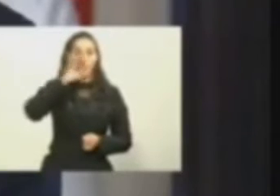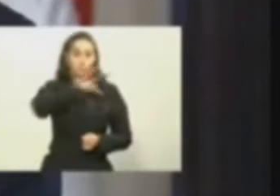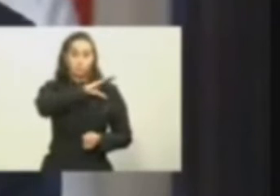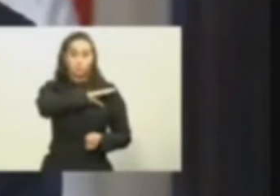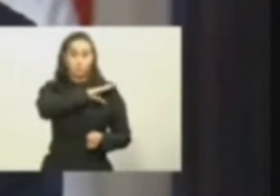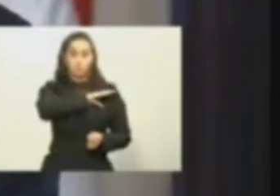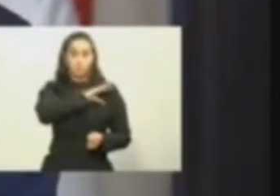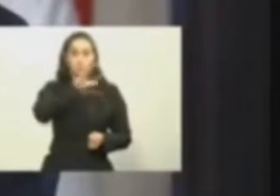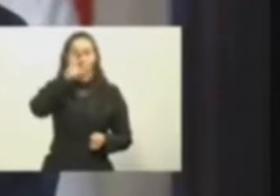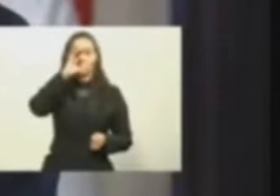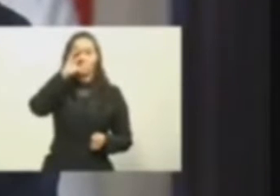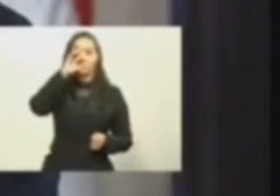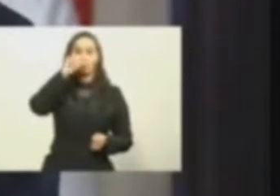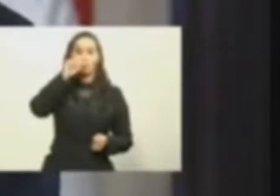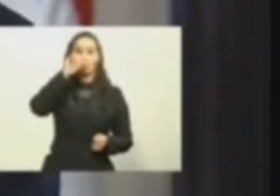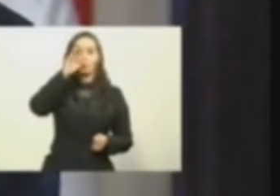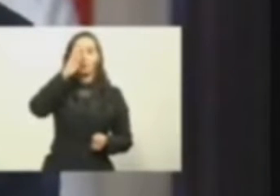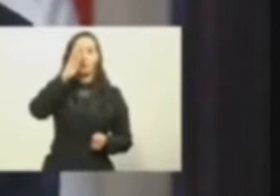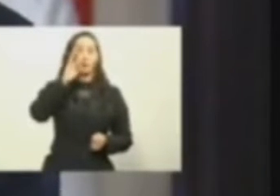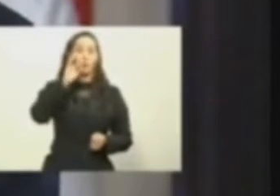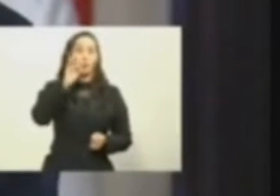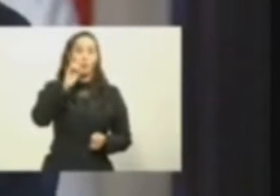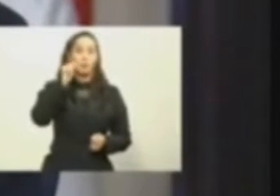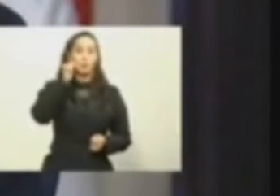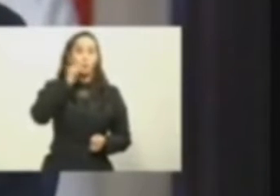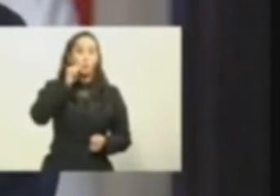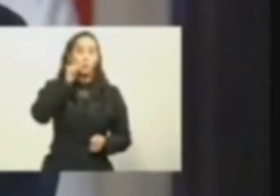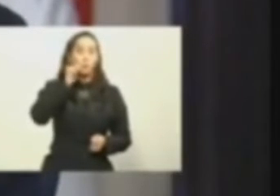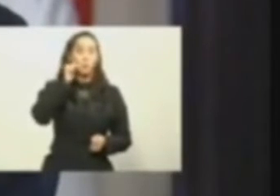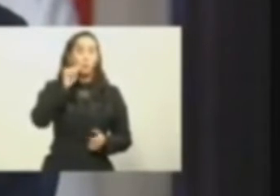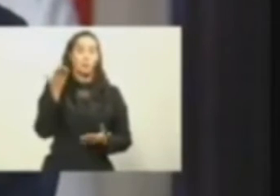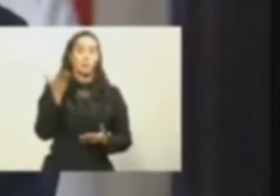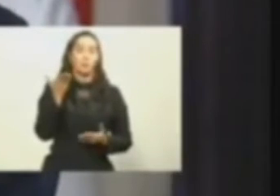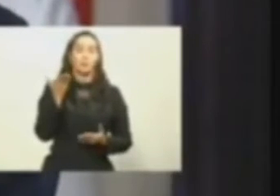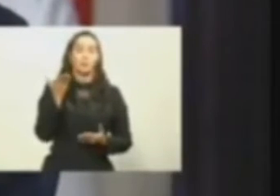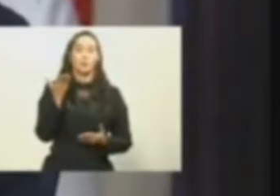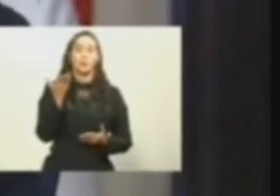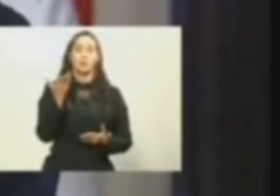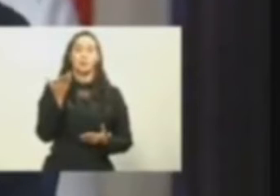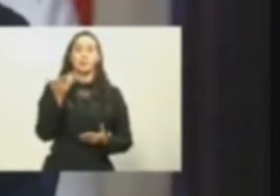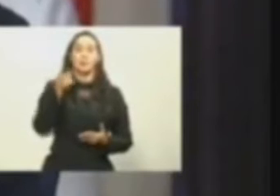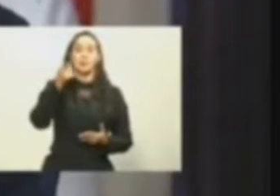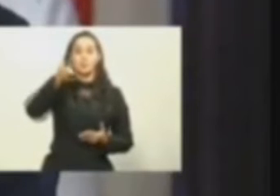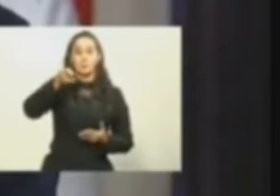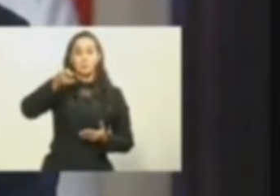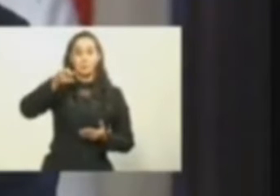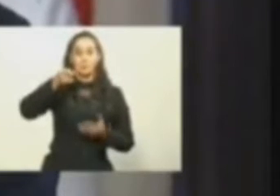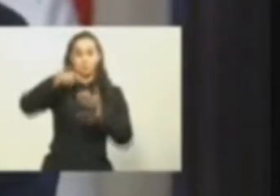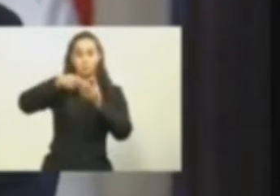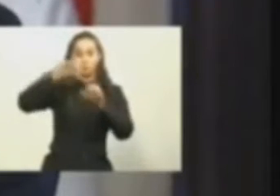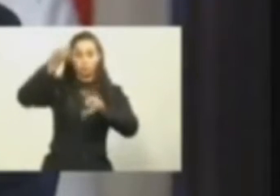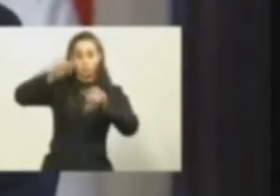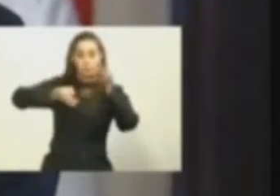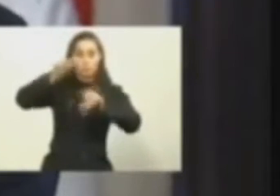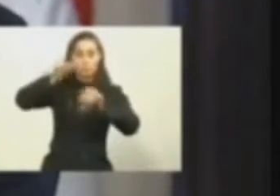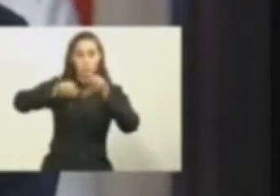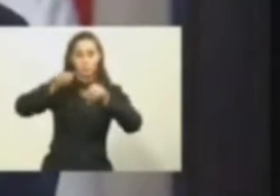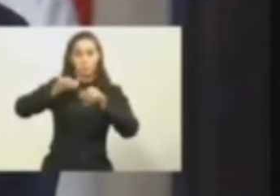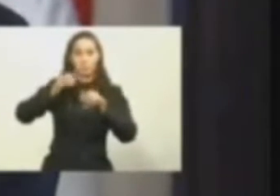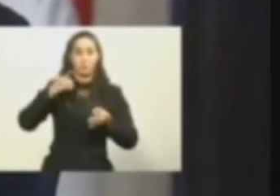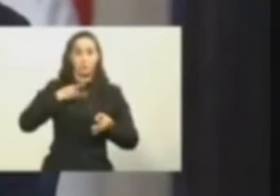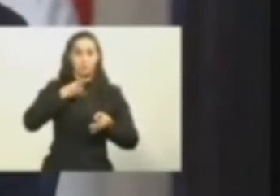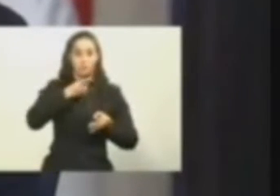respetuoso de las instituciones y que la justicia está investigando. Esa es la sociedad que aspiramos, no es lo que yo